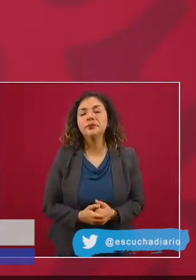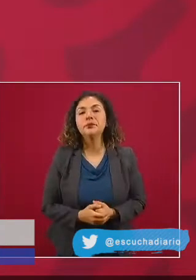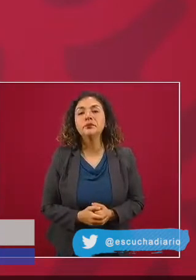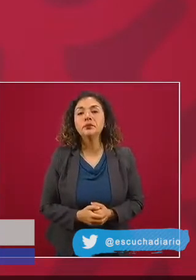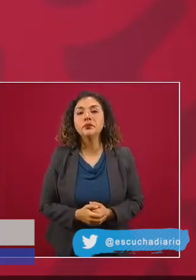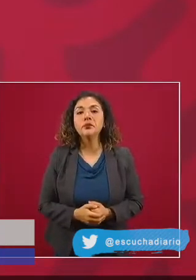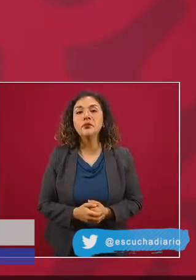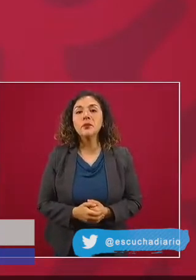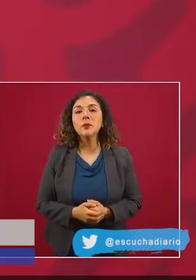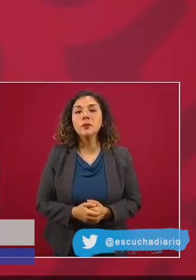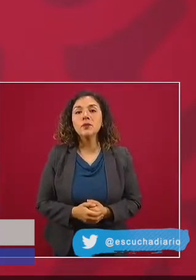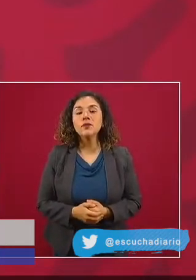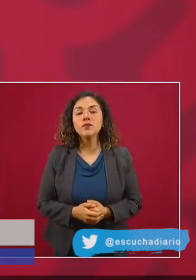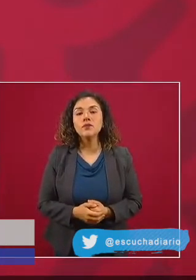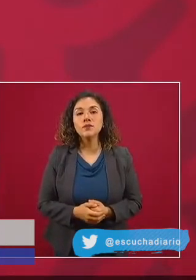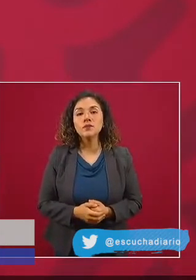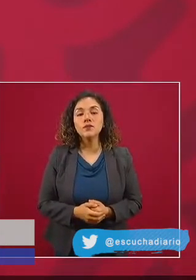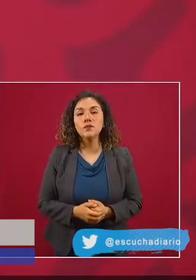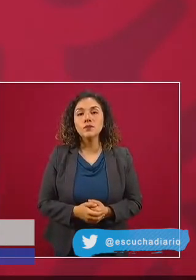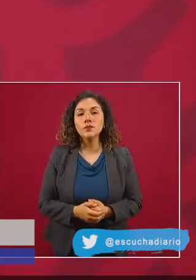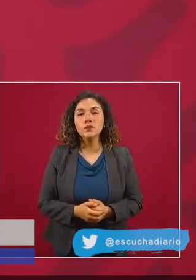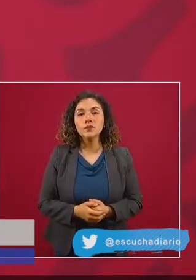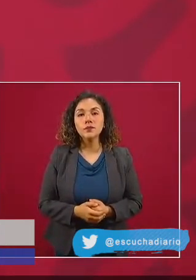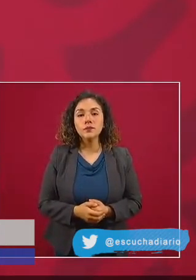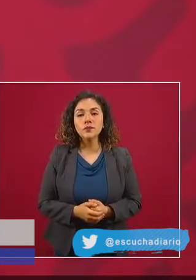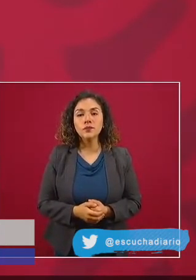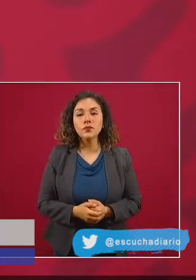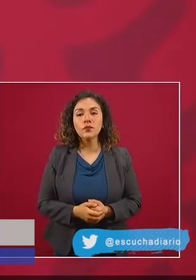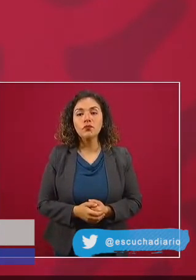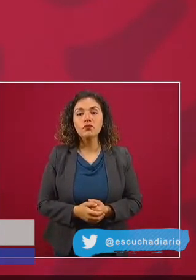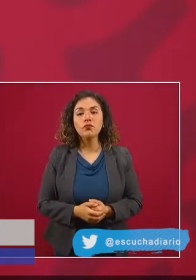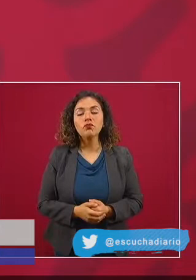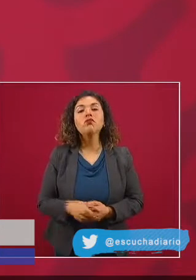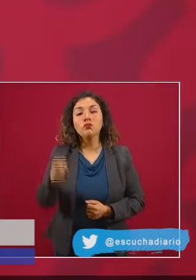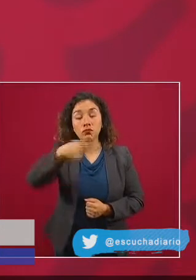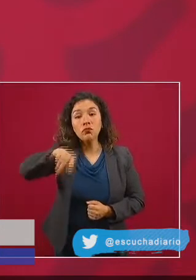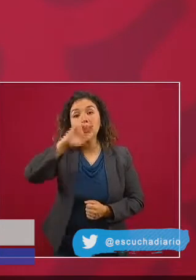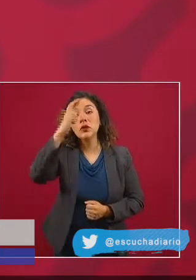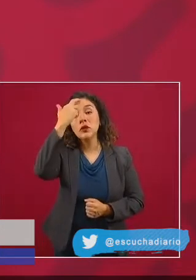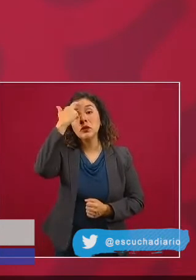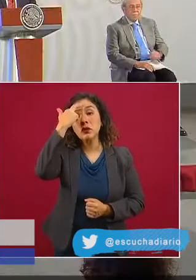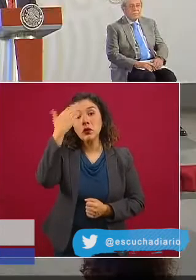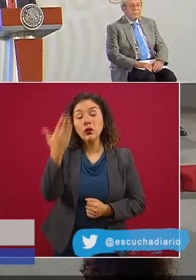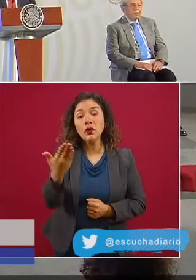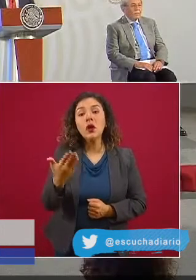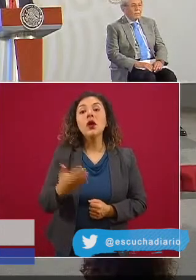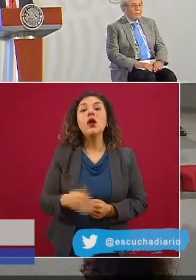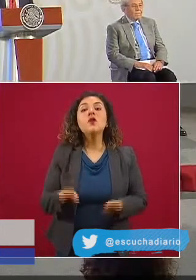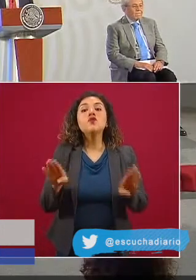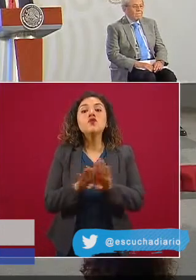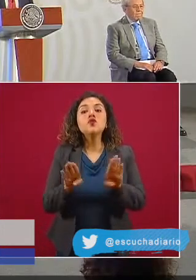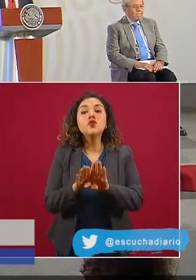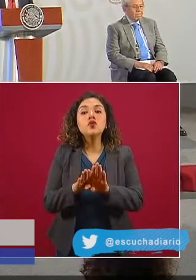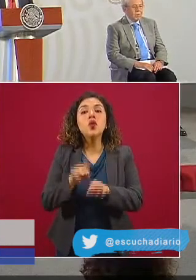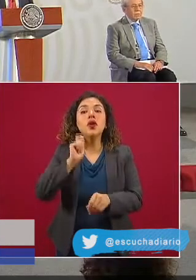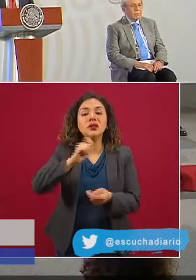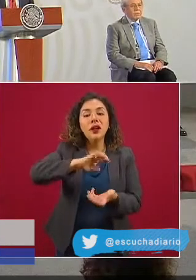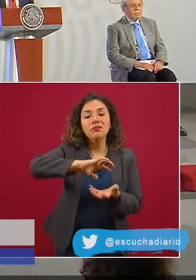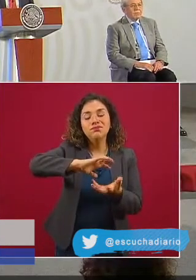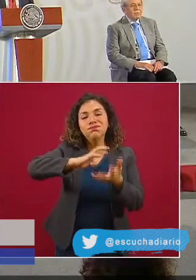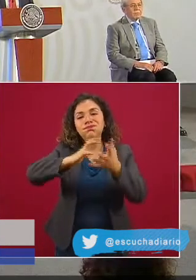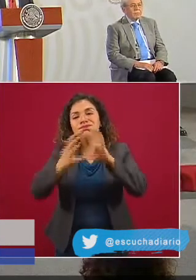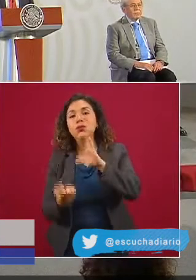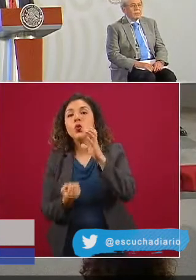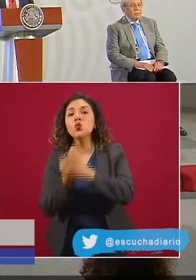México ha participado en la conferencia global y en el de vacunas Adicionándose a los esfuerzos regionales multilaterales